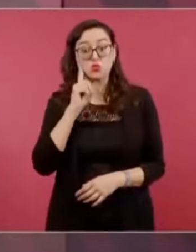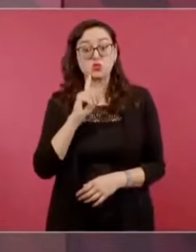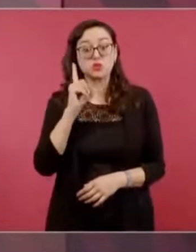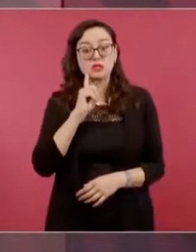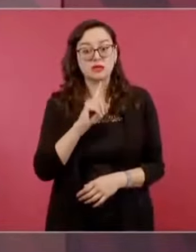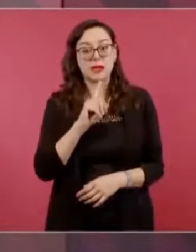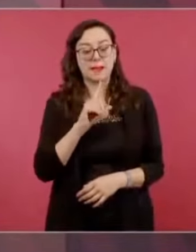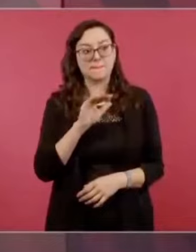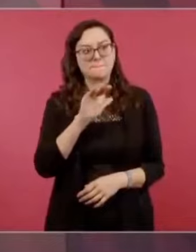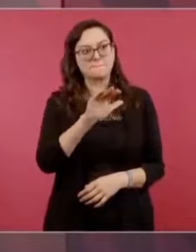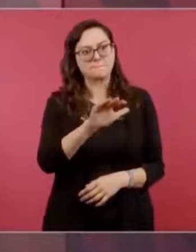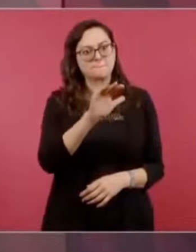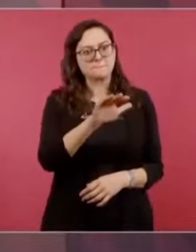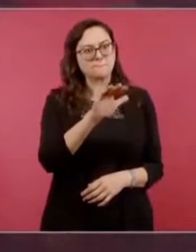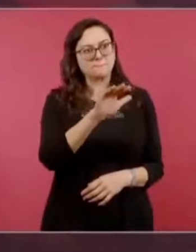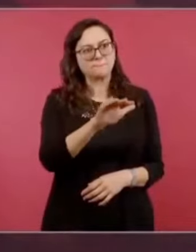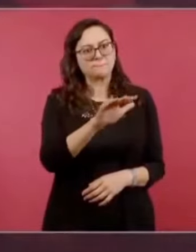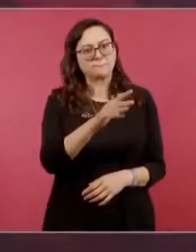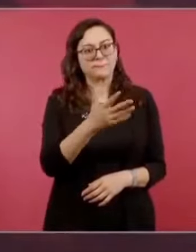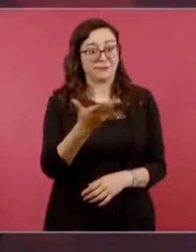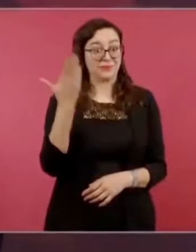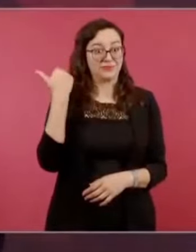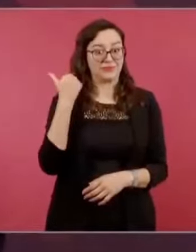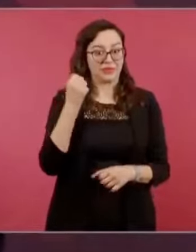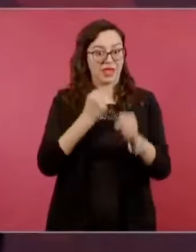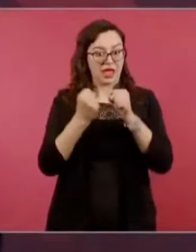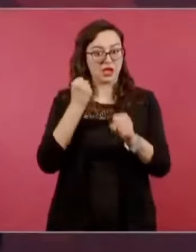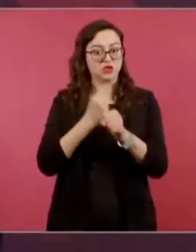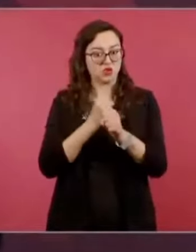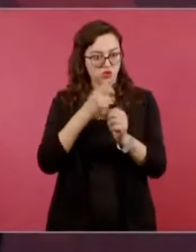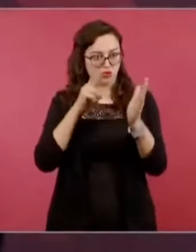elección del 2006,